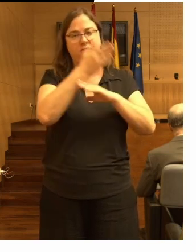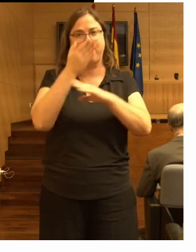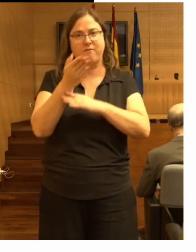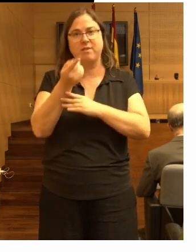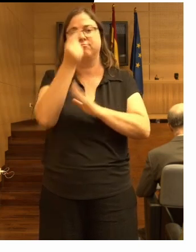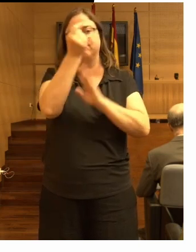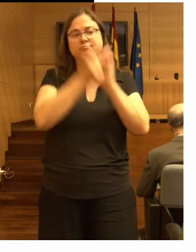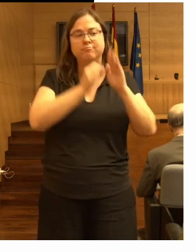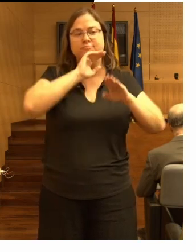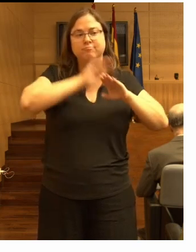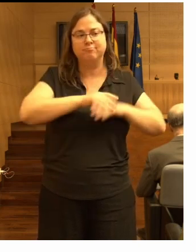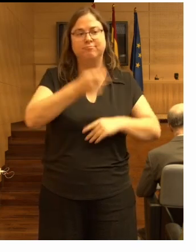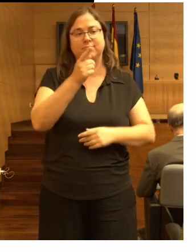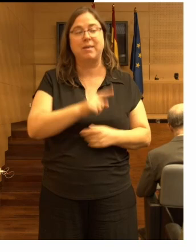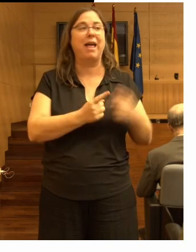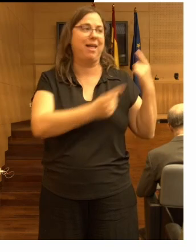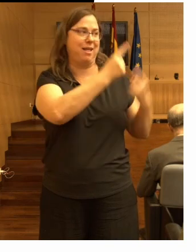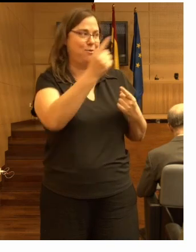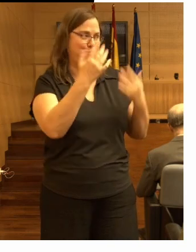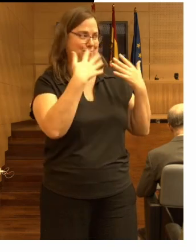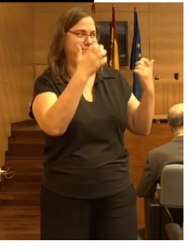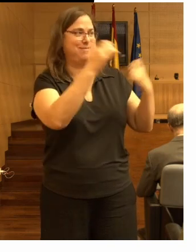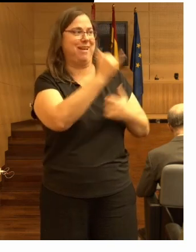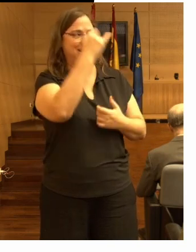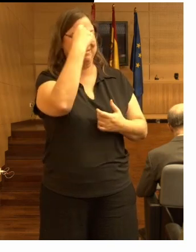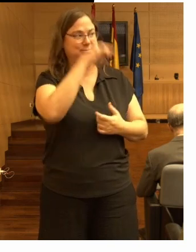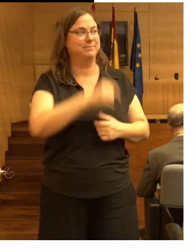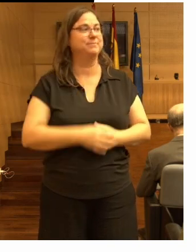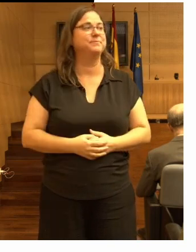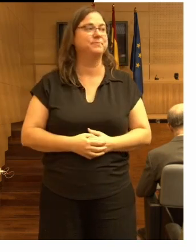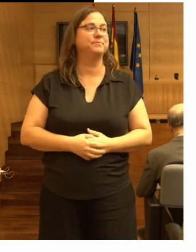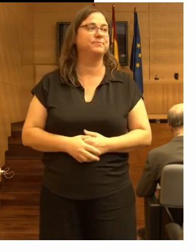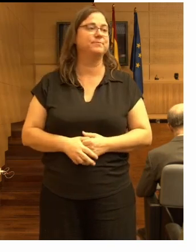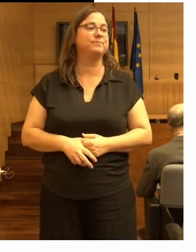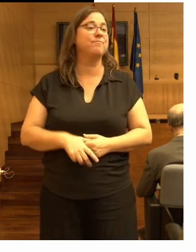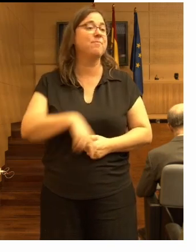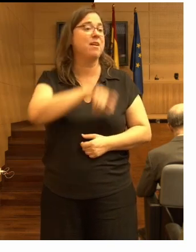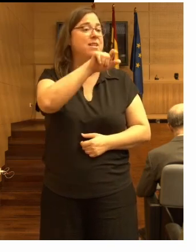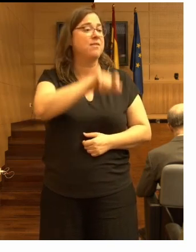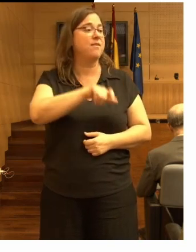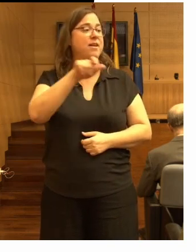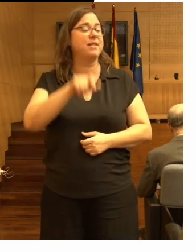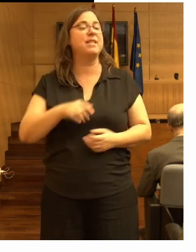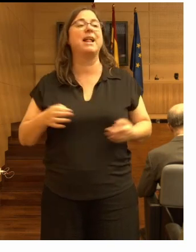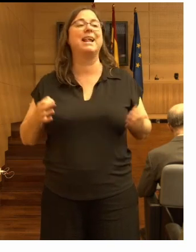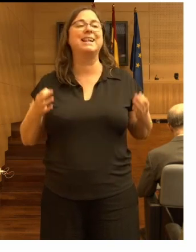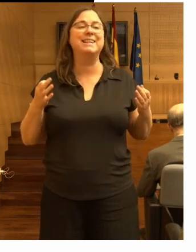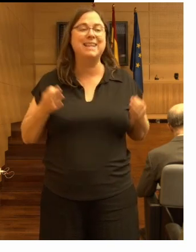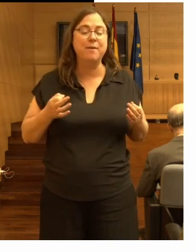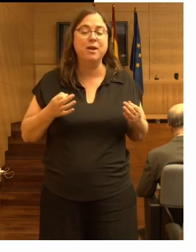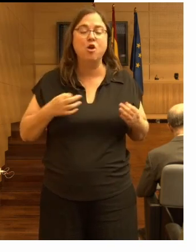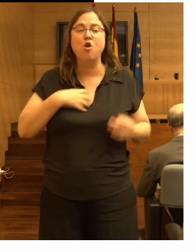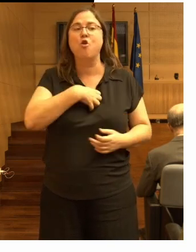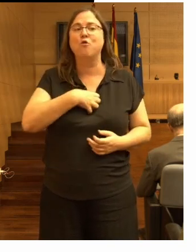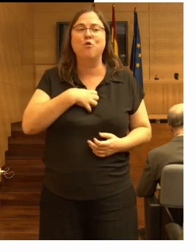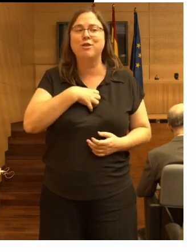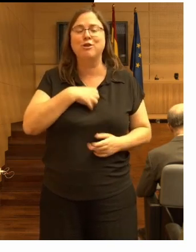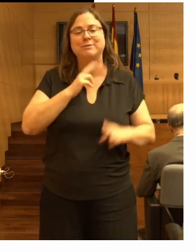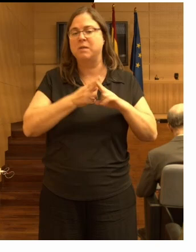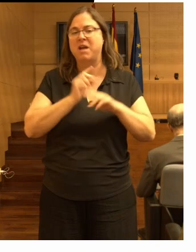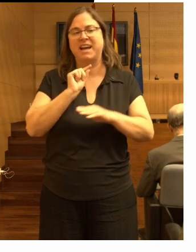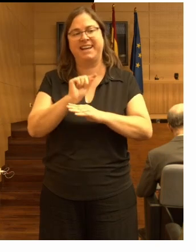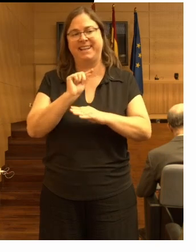sé que hay algunos en la audiencia aquí en el público esta gente tiene una función crítica